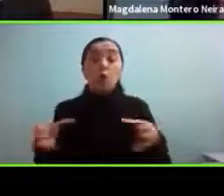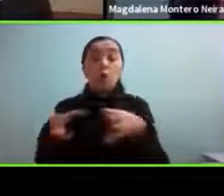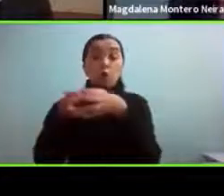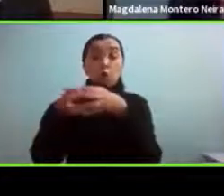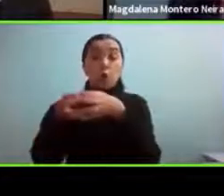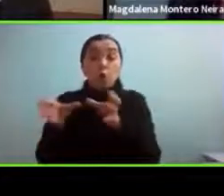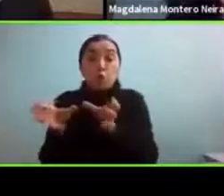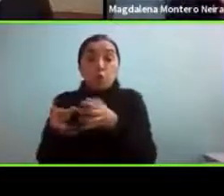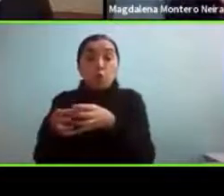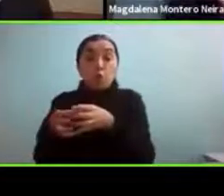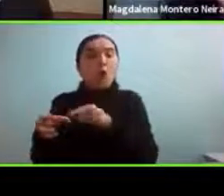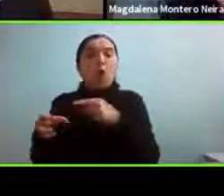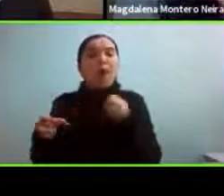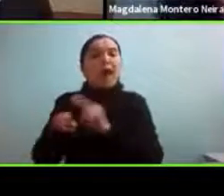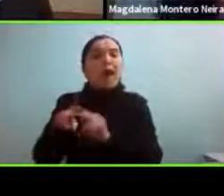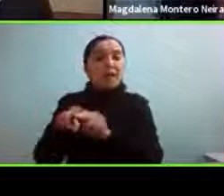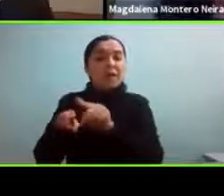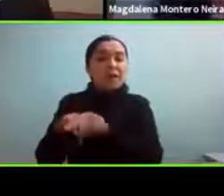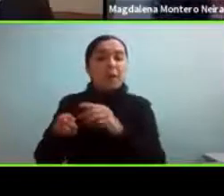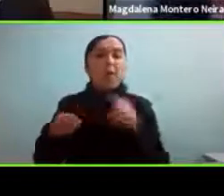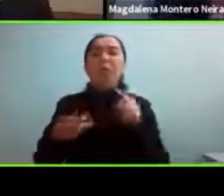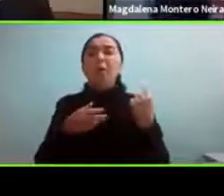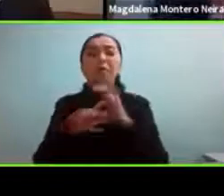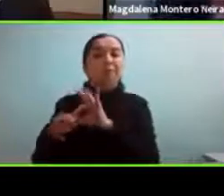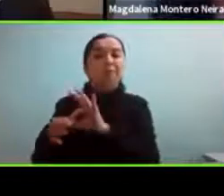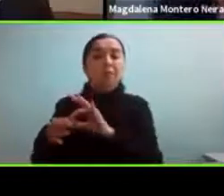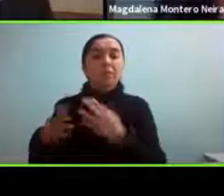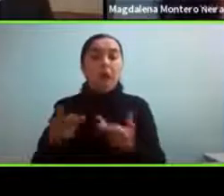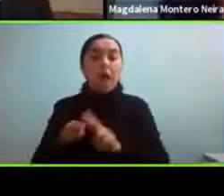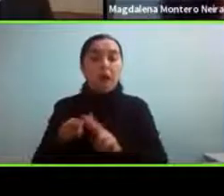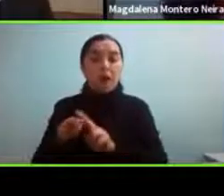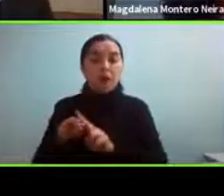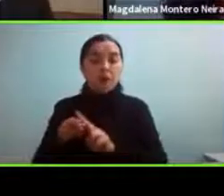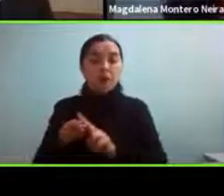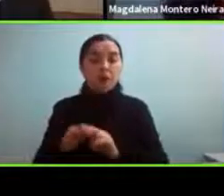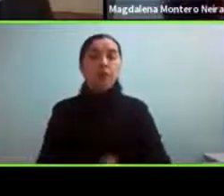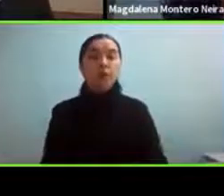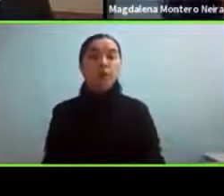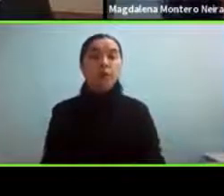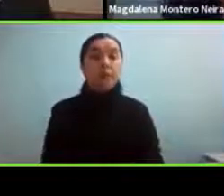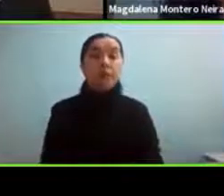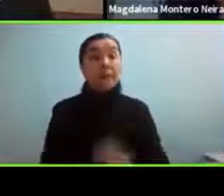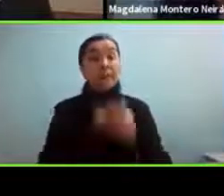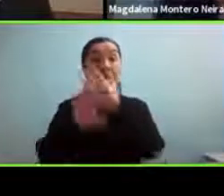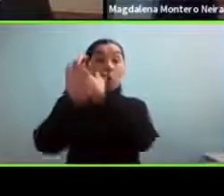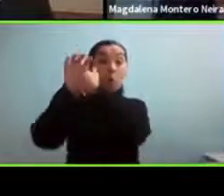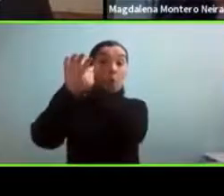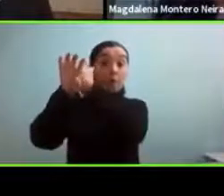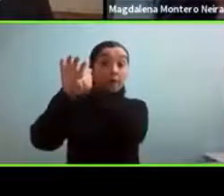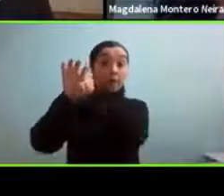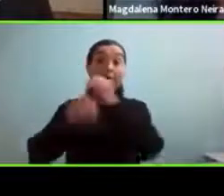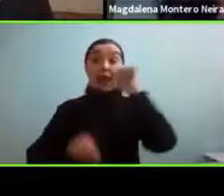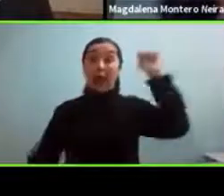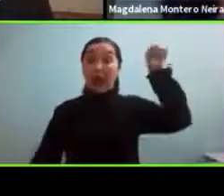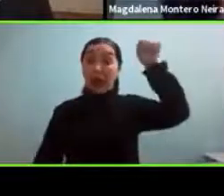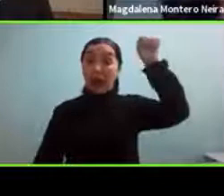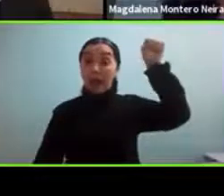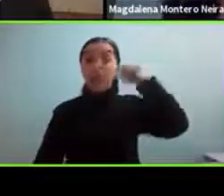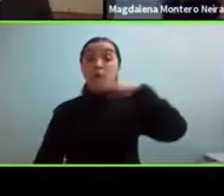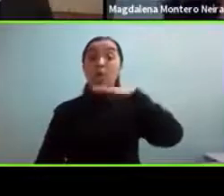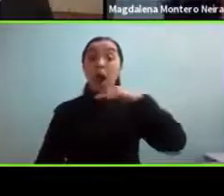hacemos y por qué lo hacemos. Si bien este webinar es sobre autismo en adultos,